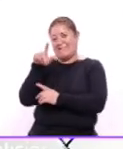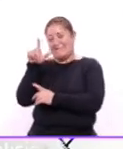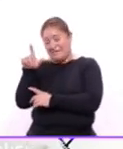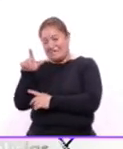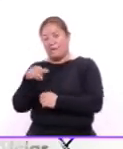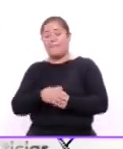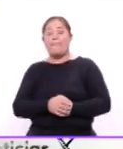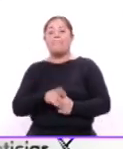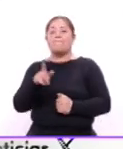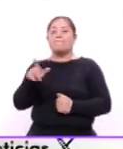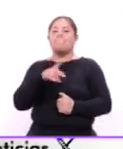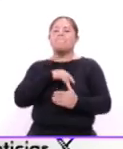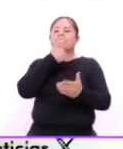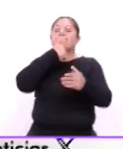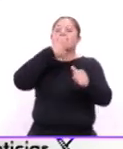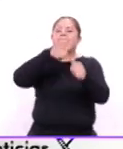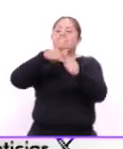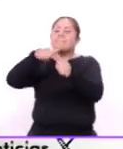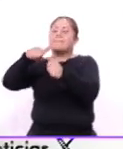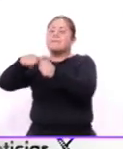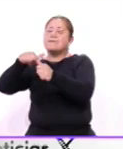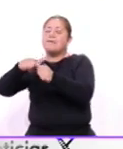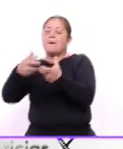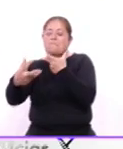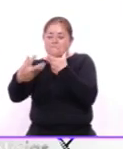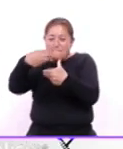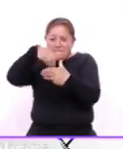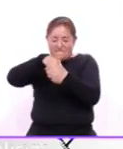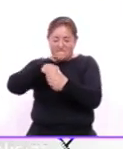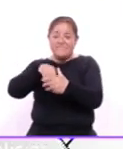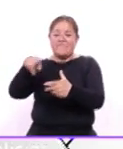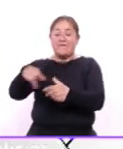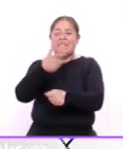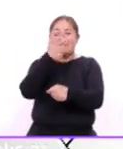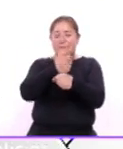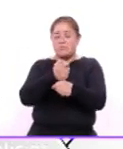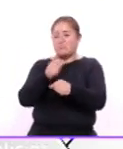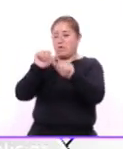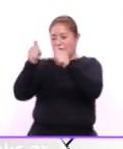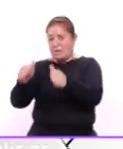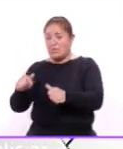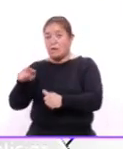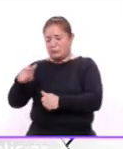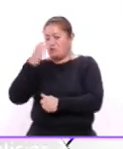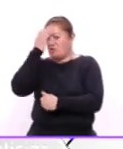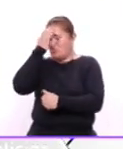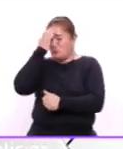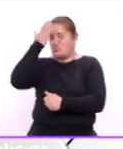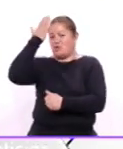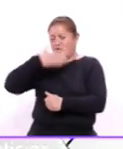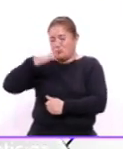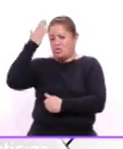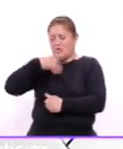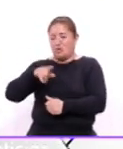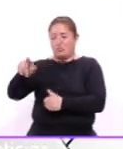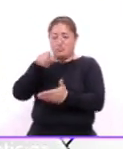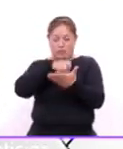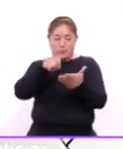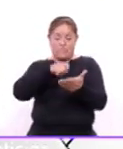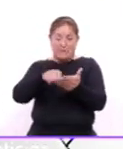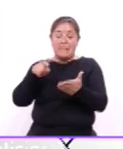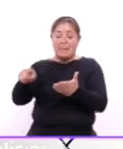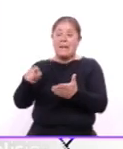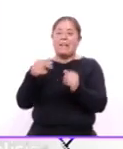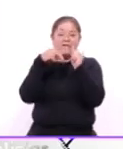trascendieron hasta fundirse con el séptimo arte es muy conocido por su novela La Escondida pero ¿sabía usted que también escribió